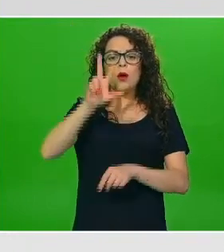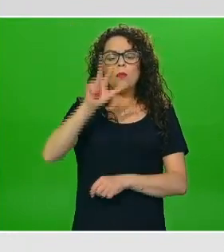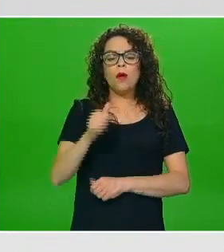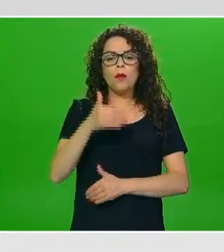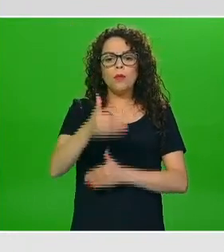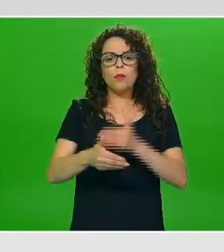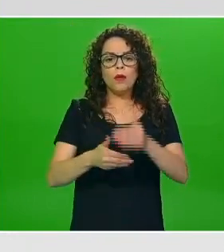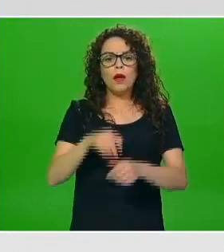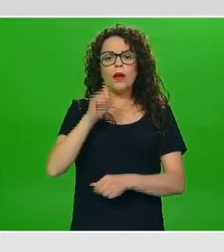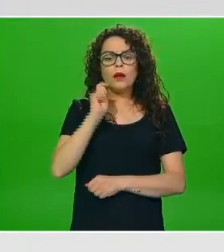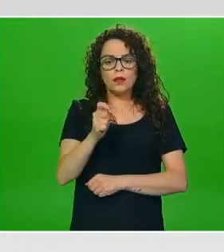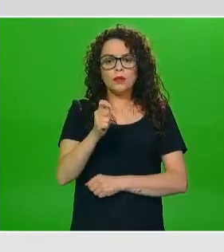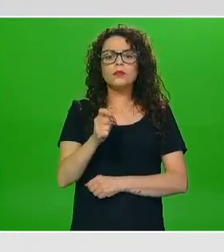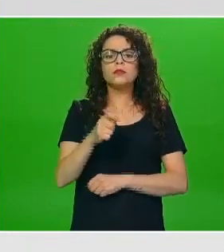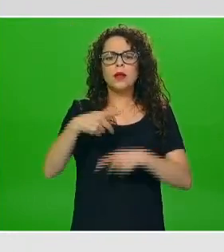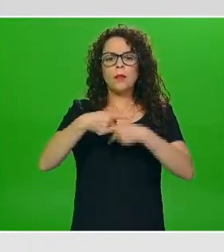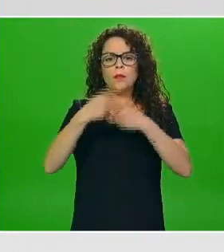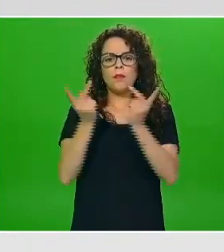reemplazo del plato de buen comer